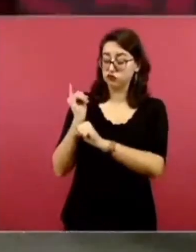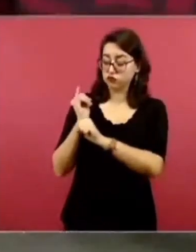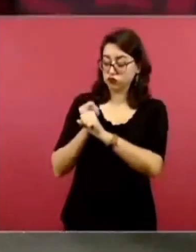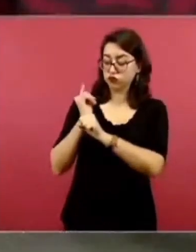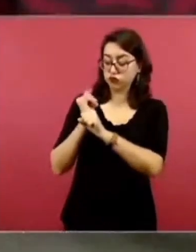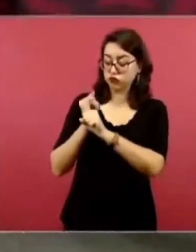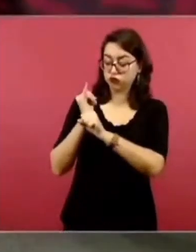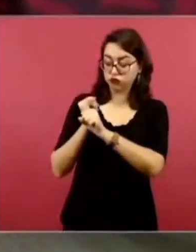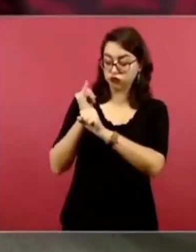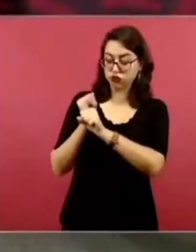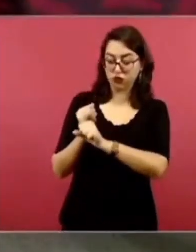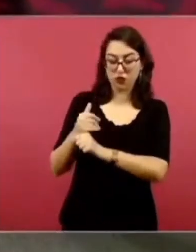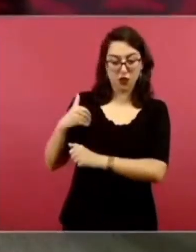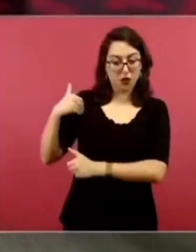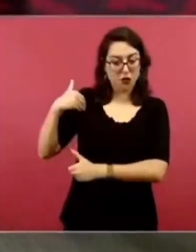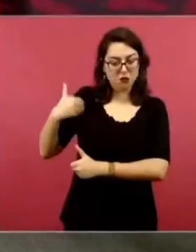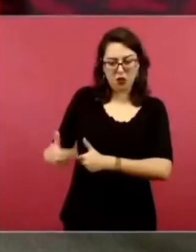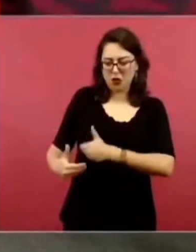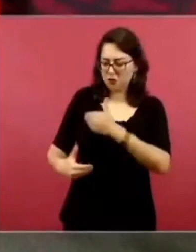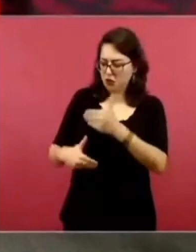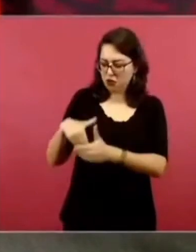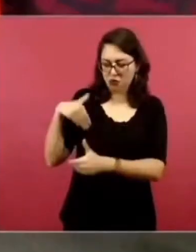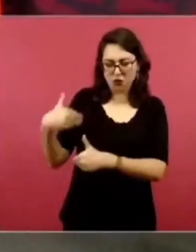bastante. mucho.